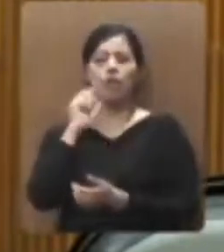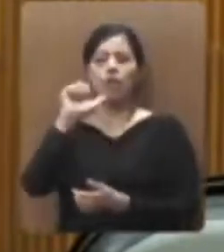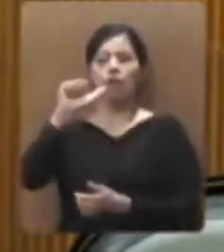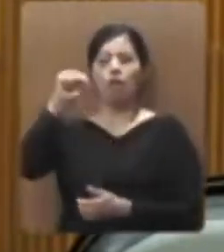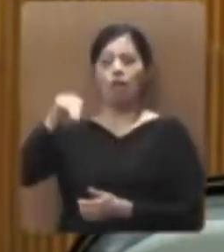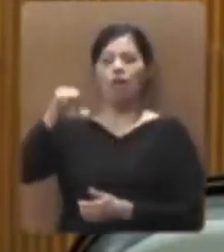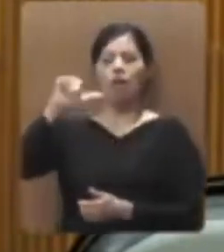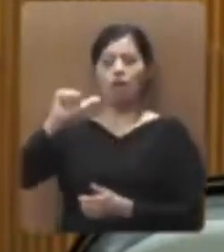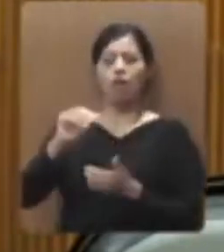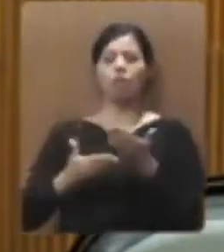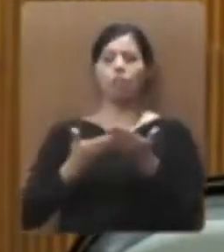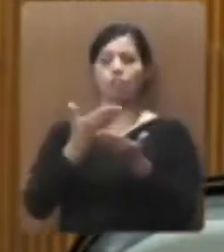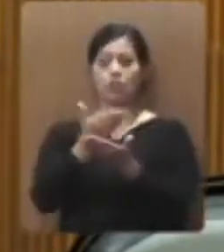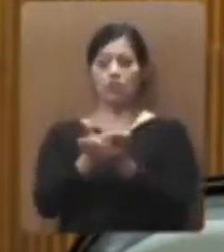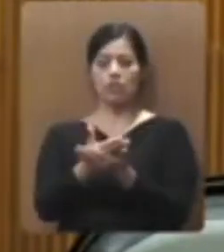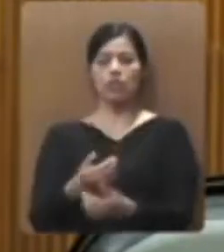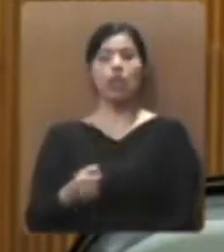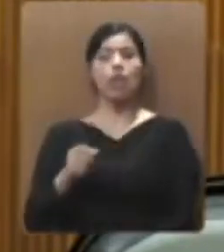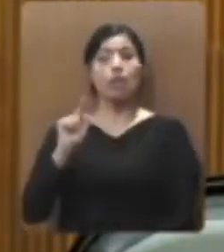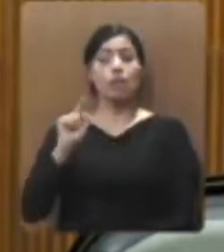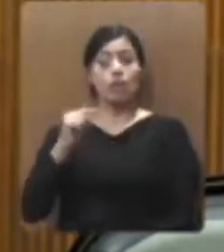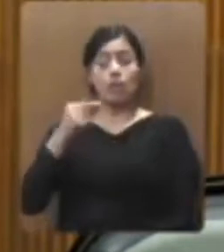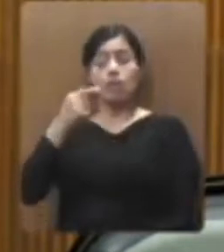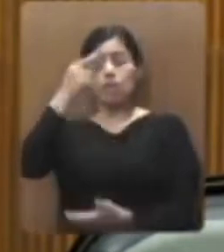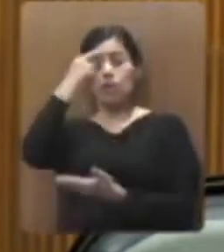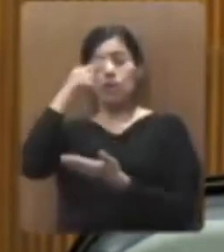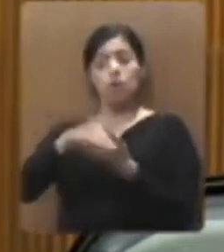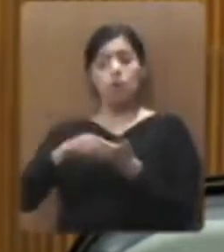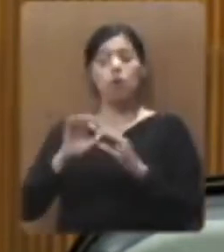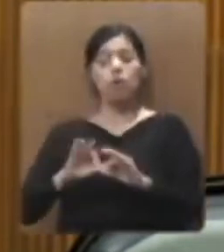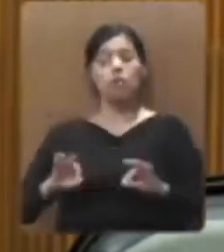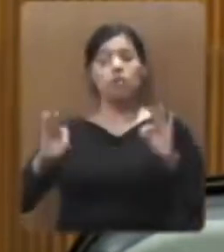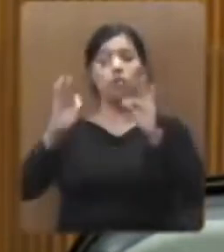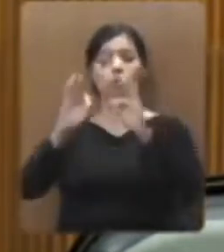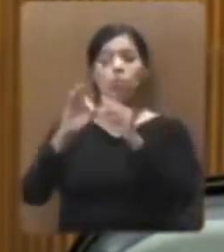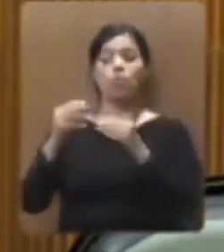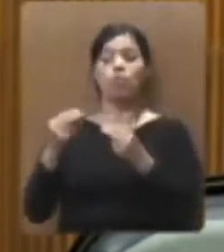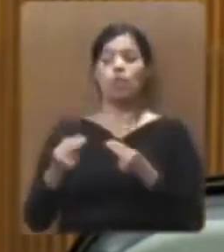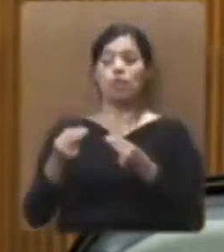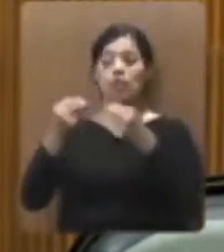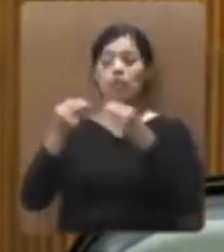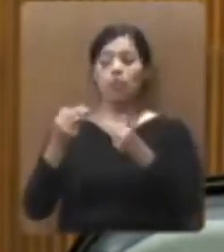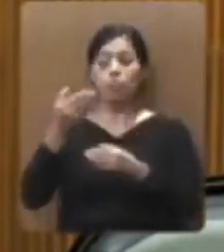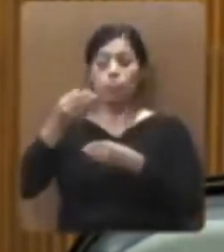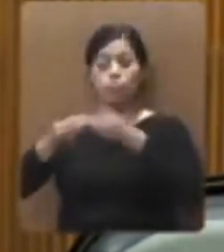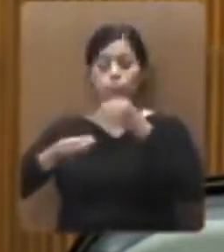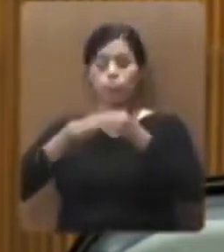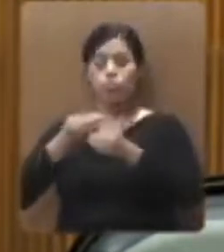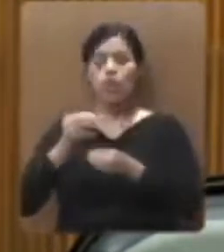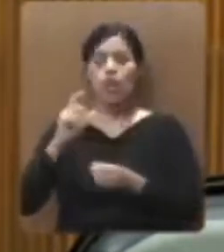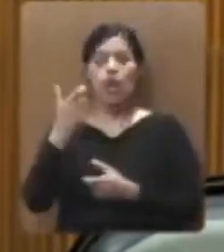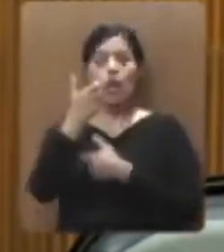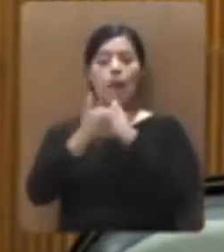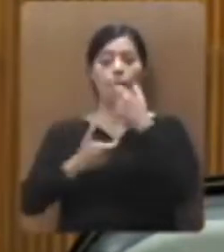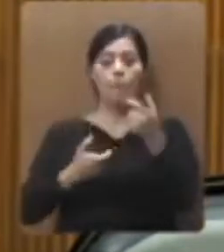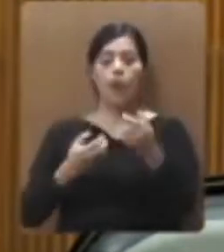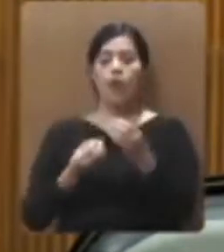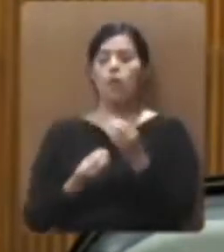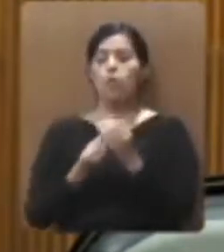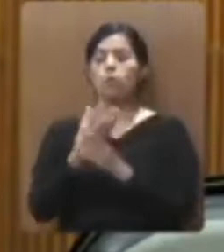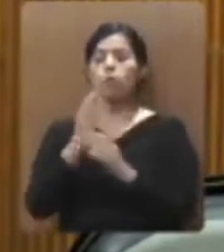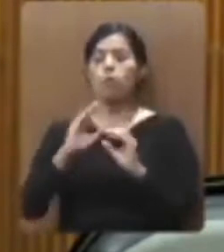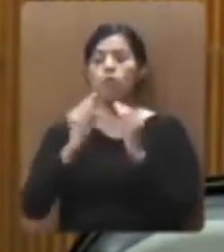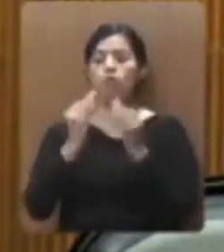González y me parece que es vital en la negociación del presupuesto considerar esta nueva realidad que estos